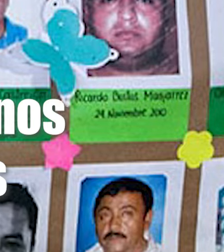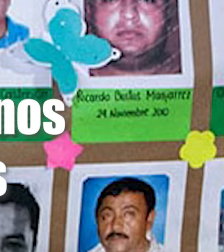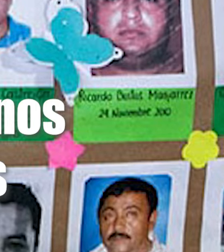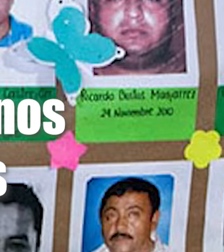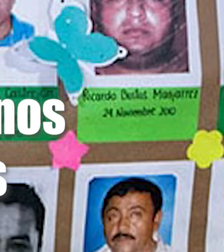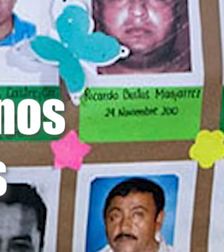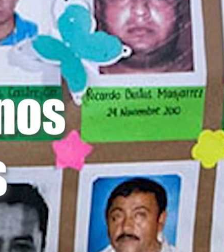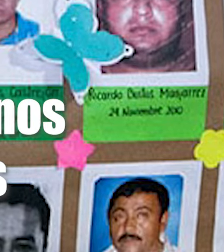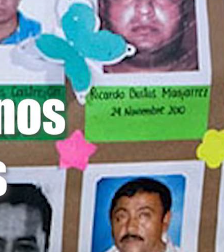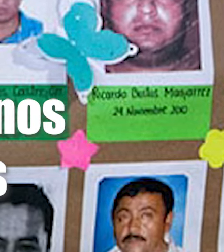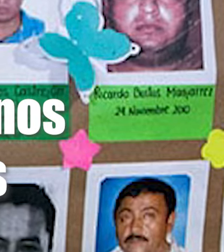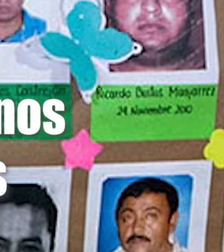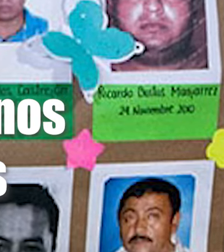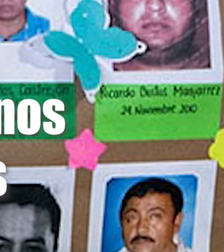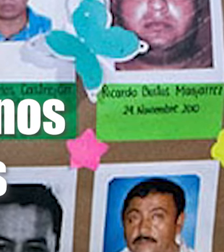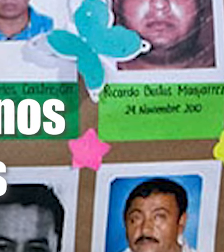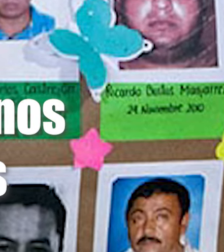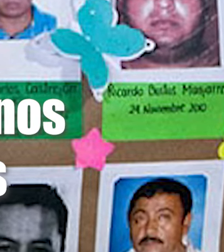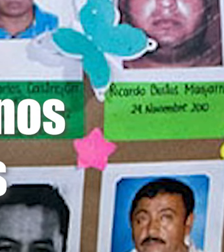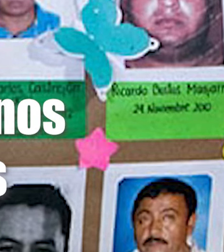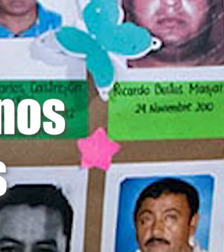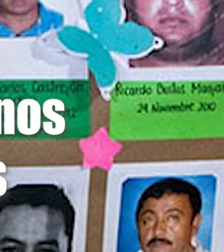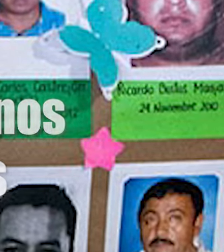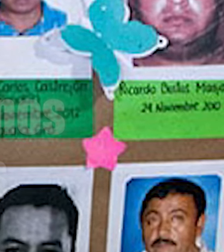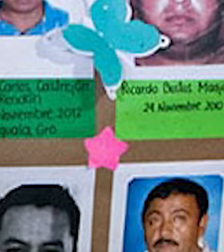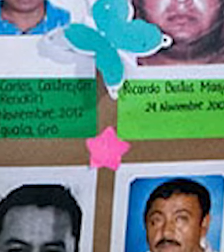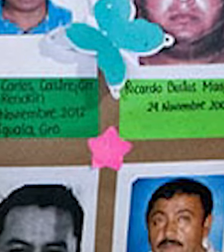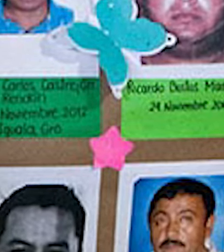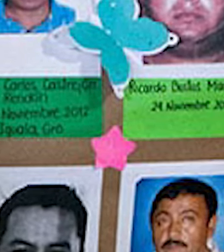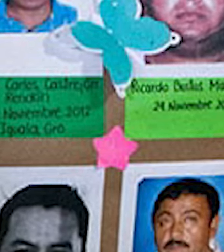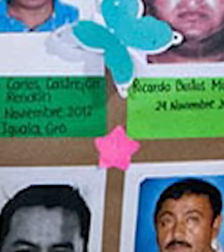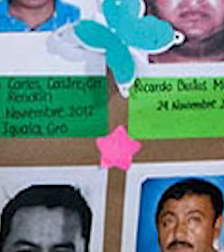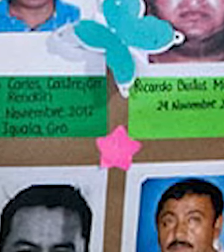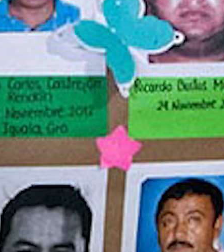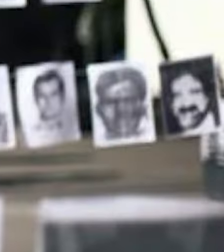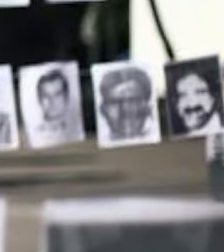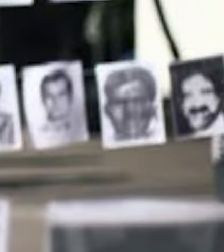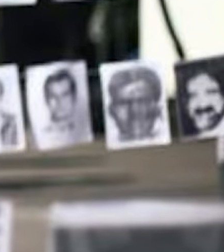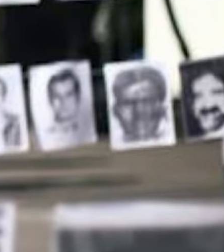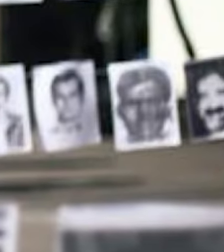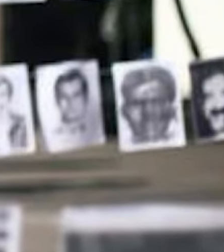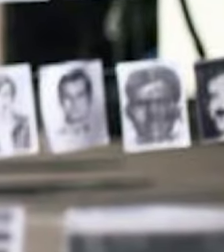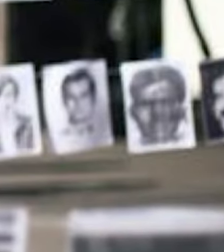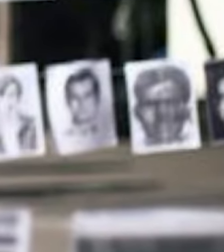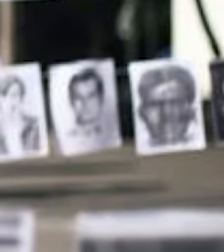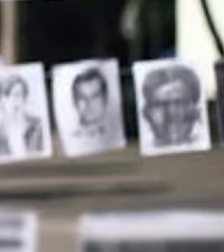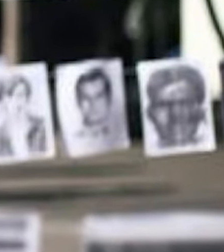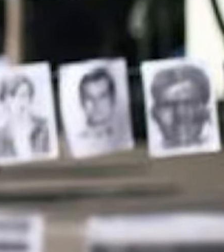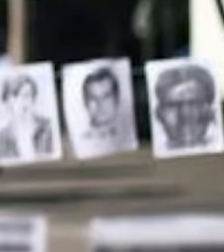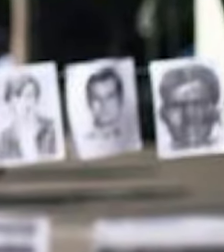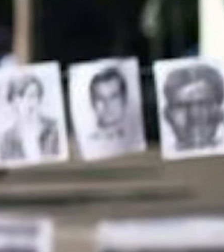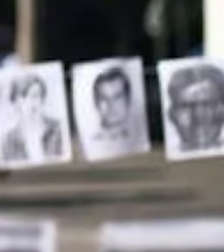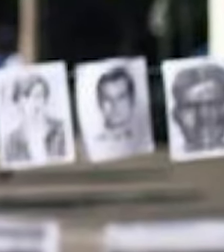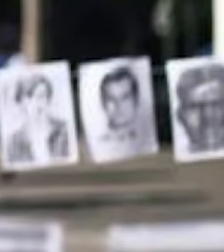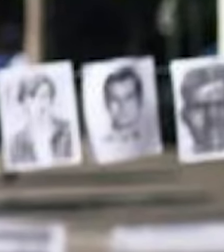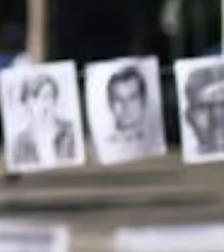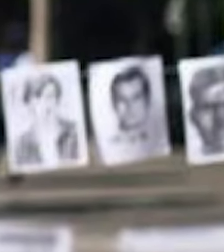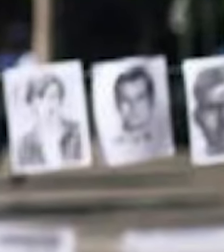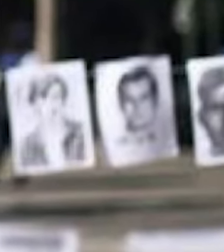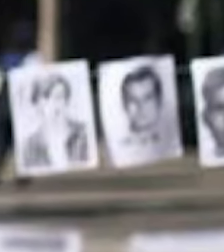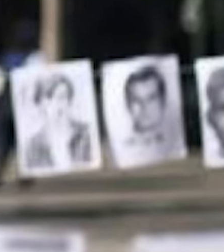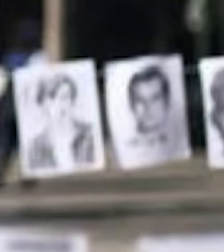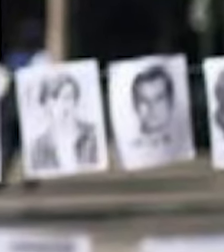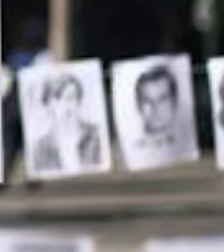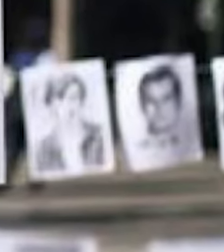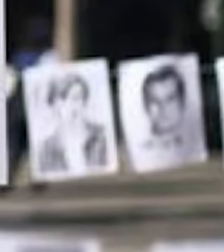AMLO admite que hay por lo menos 94 mil personas desaparecidas. El presidente Andrés Manuel López Obrador admitió que en México existen por lo menos